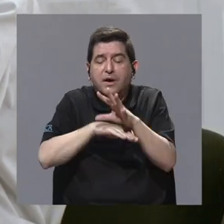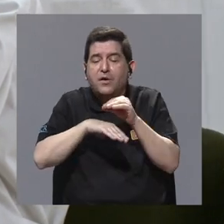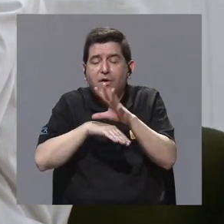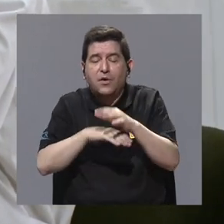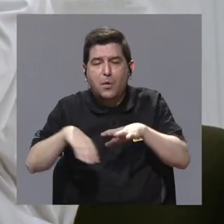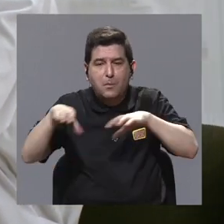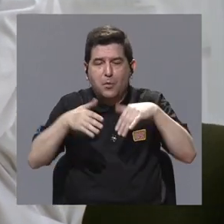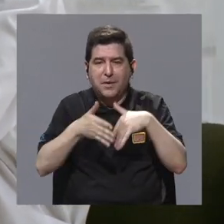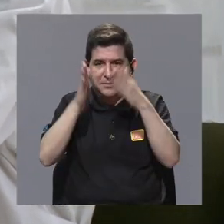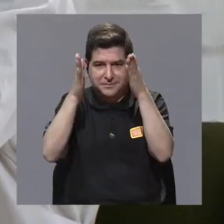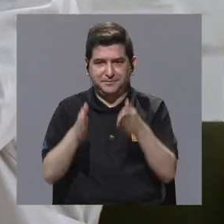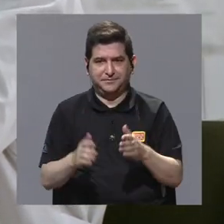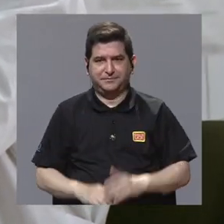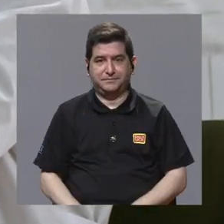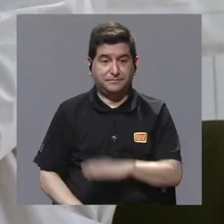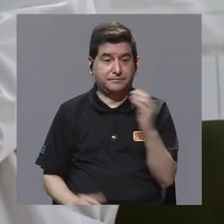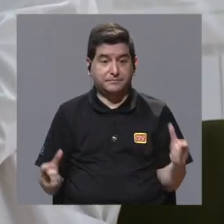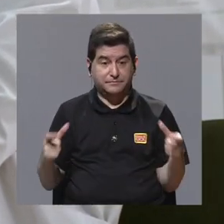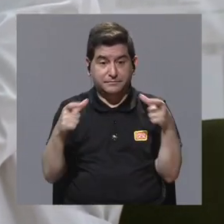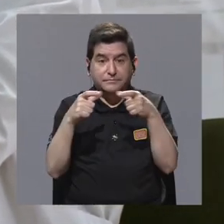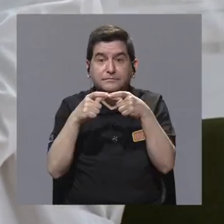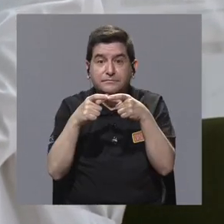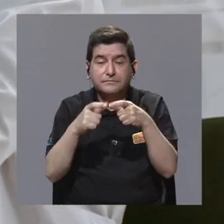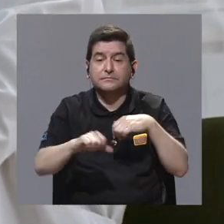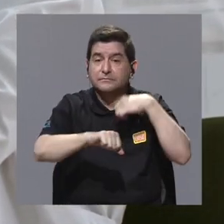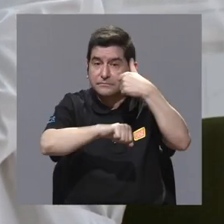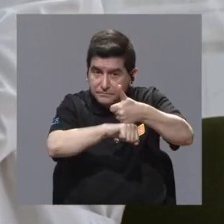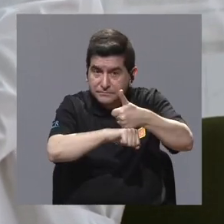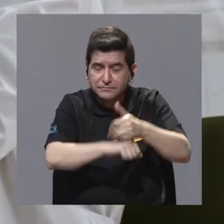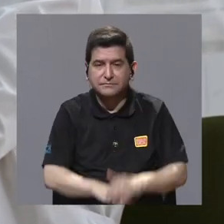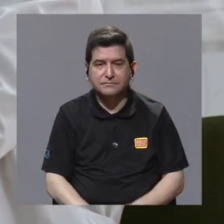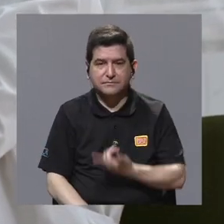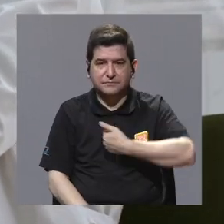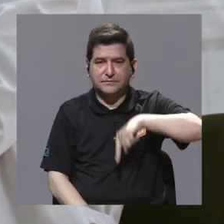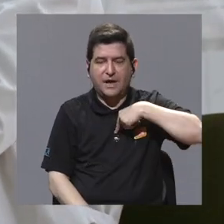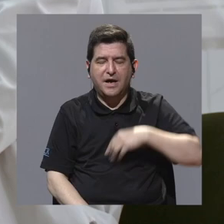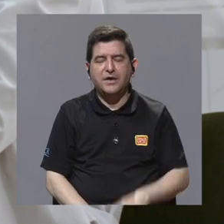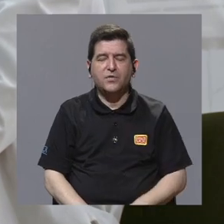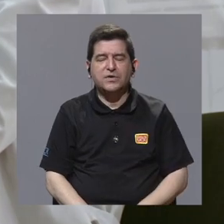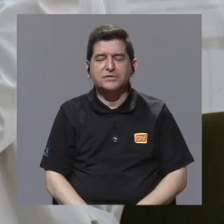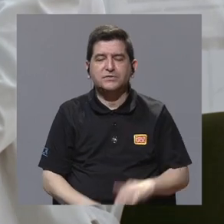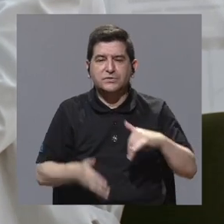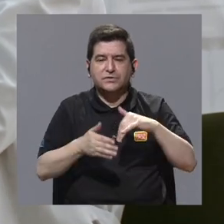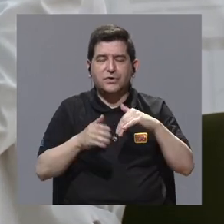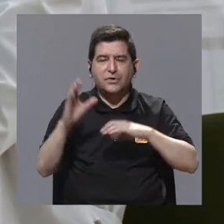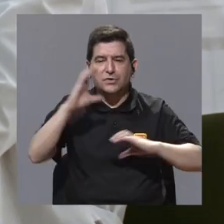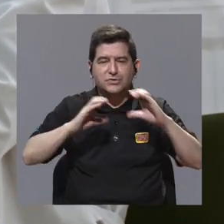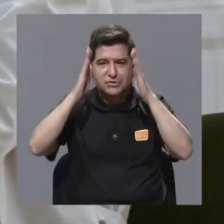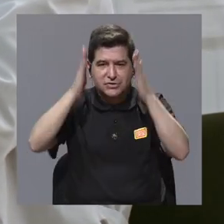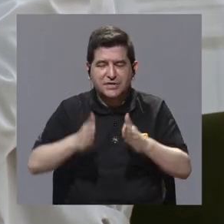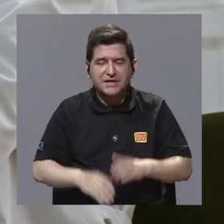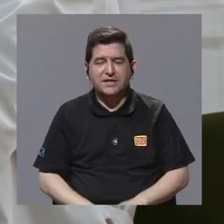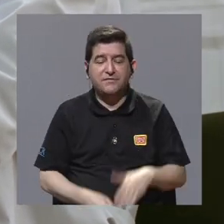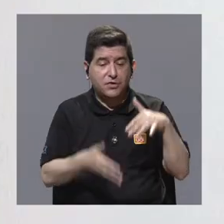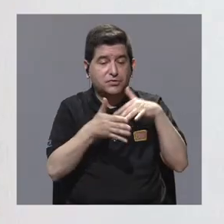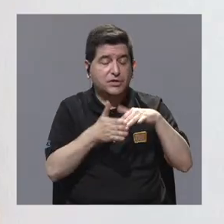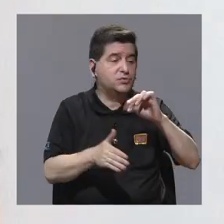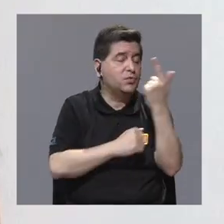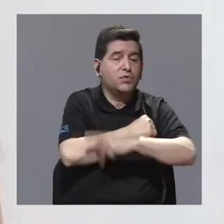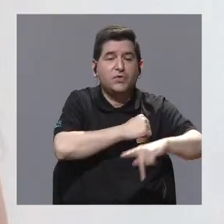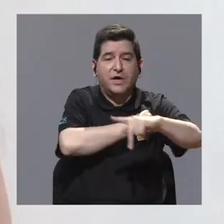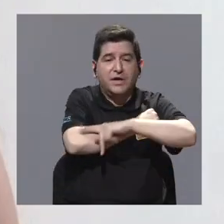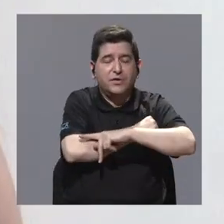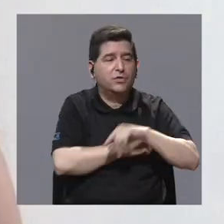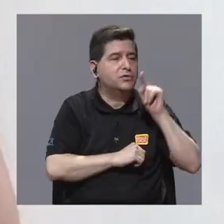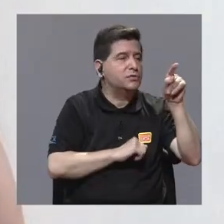orientar la movilidad estudiantil y conectar a nuestra diáspora científica, todos esos decarios que están